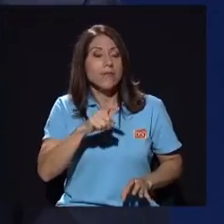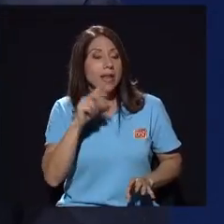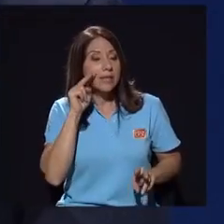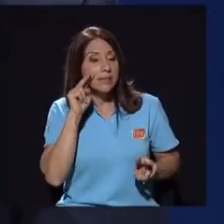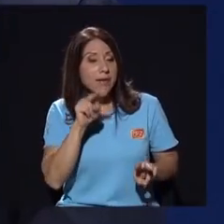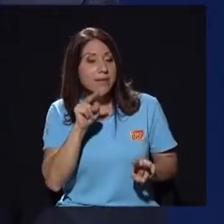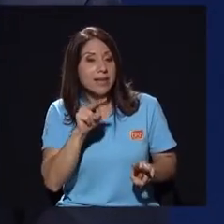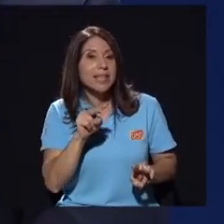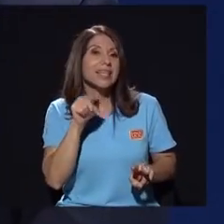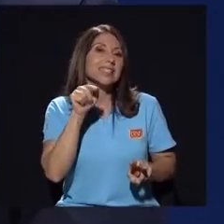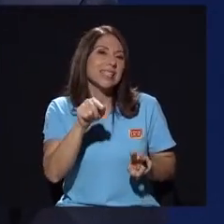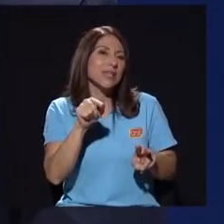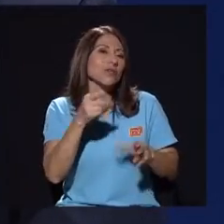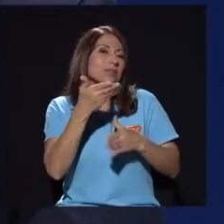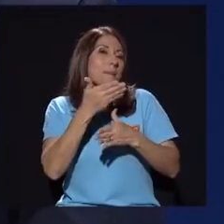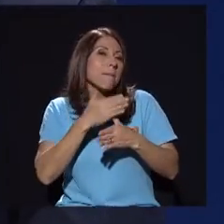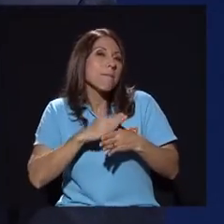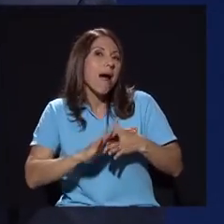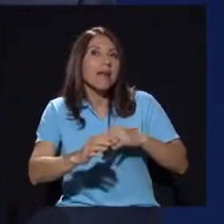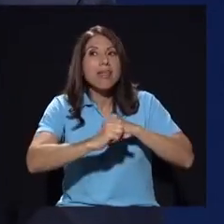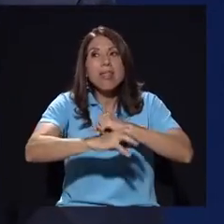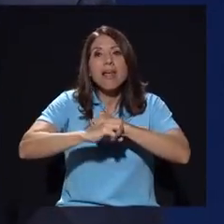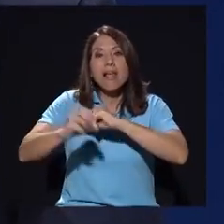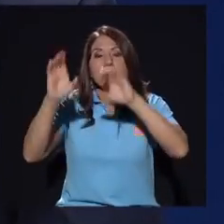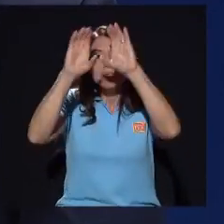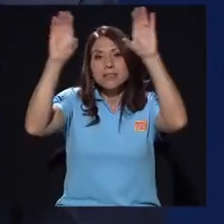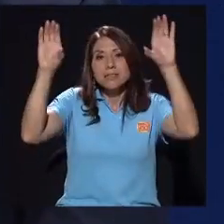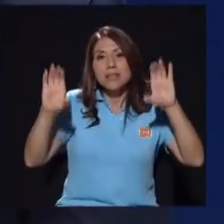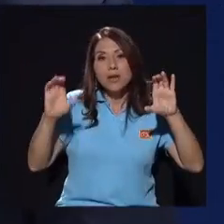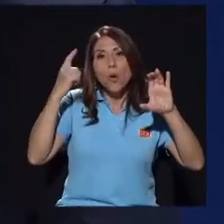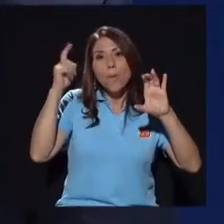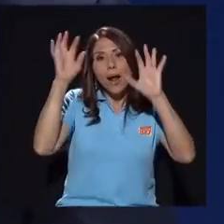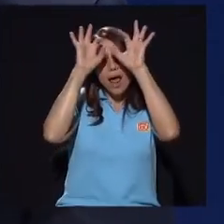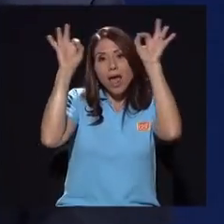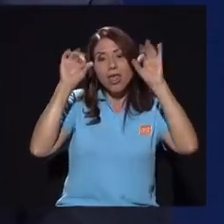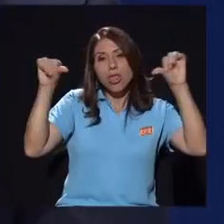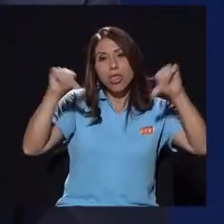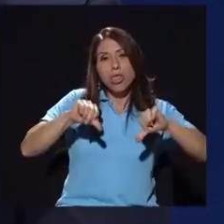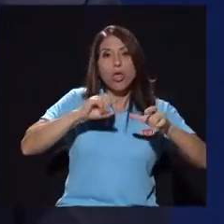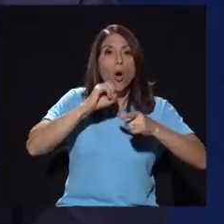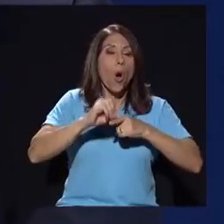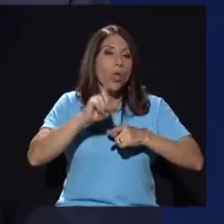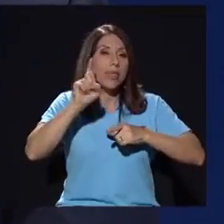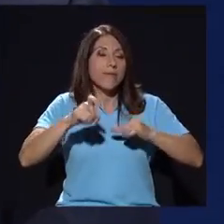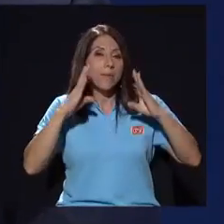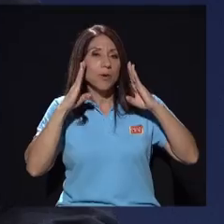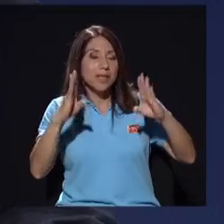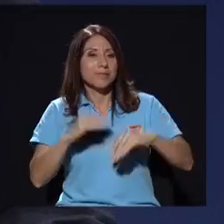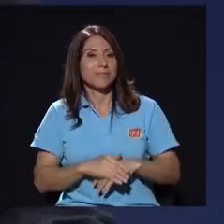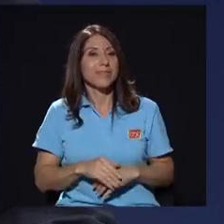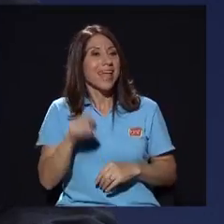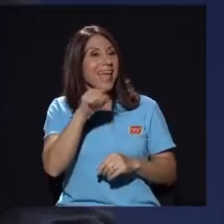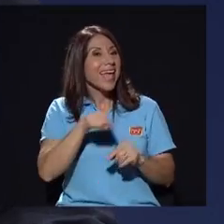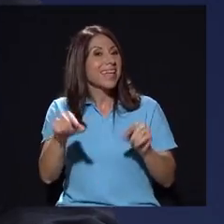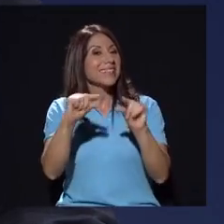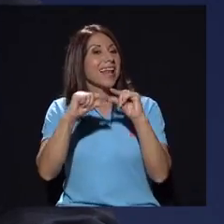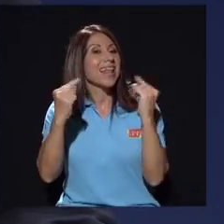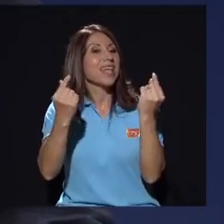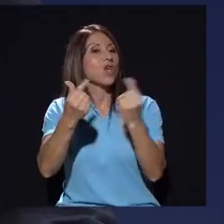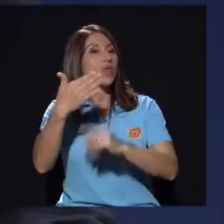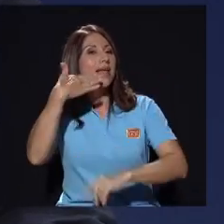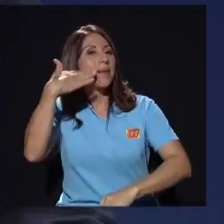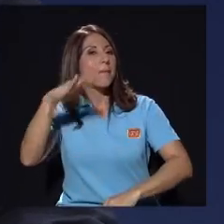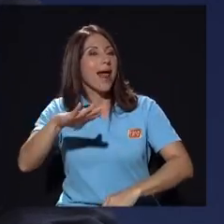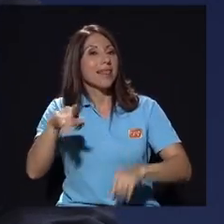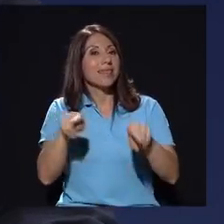parte del circo que se ha tratado de montar alrededor de esto para desacreditar o si es algo a lo que hay que ponerle atención esa legión del mal también ha